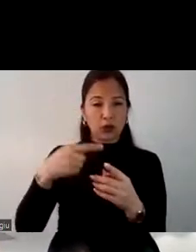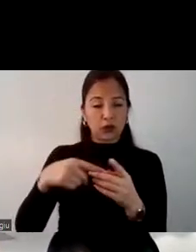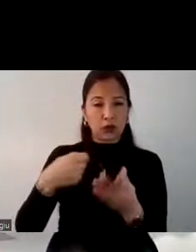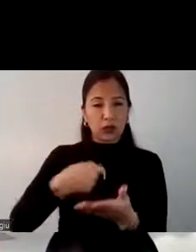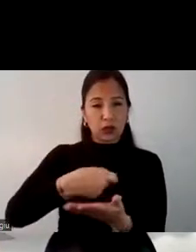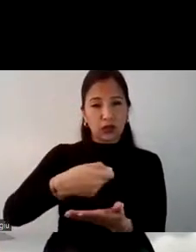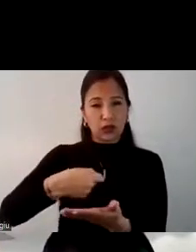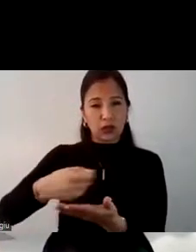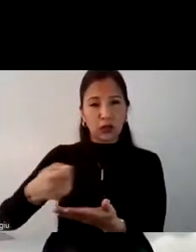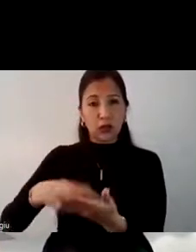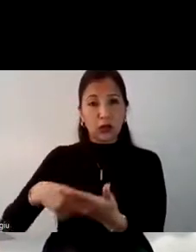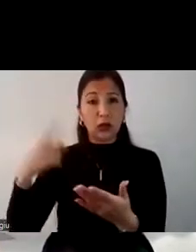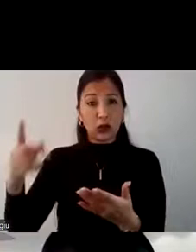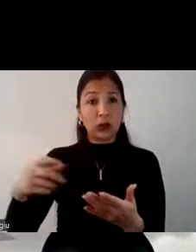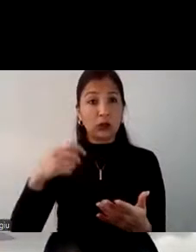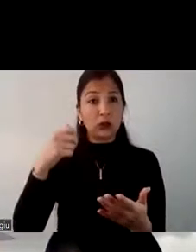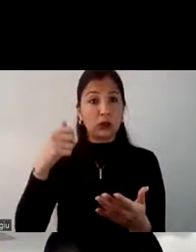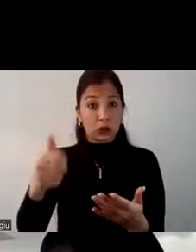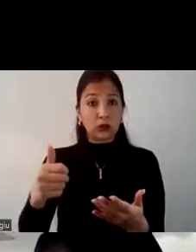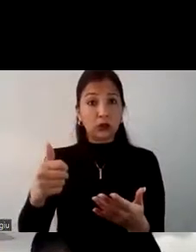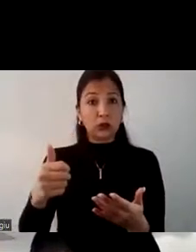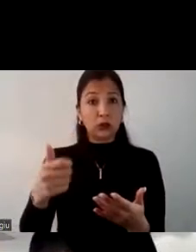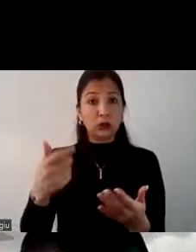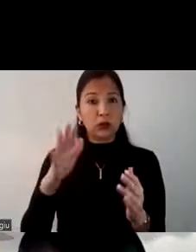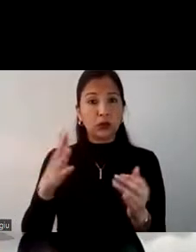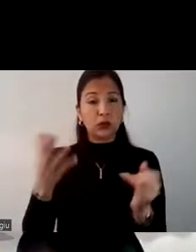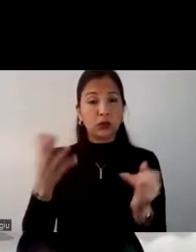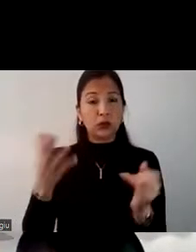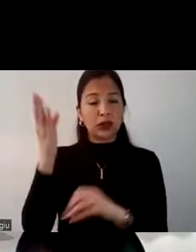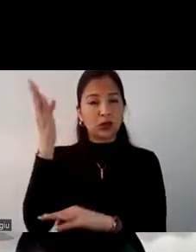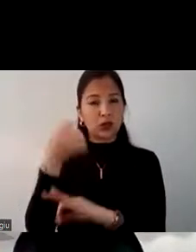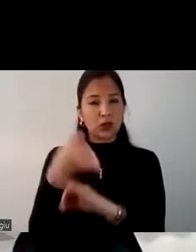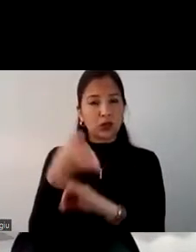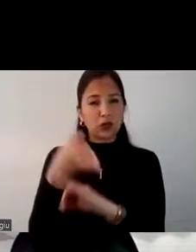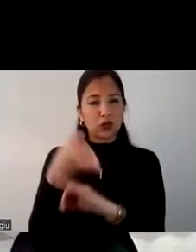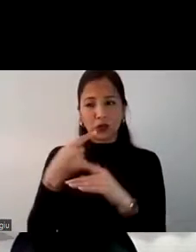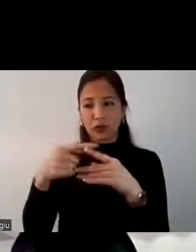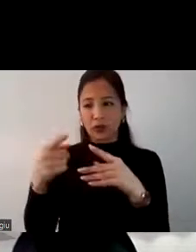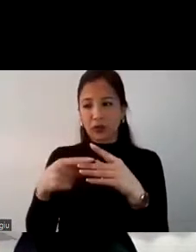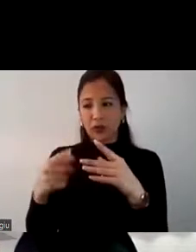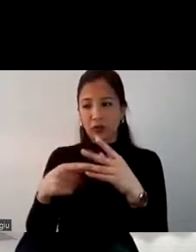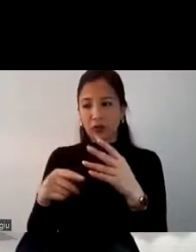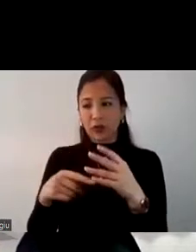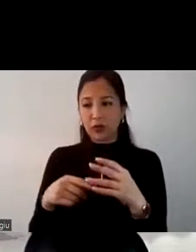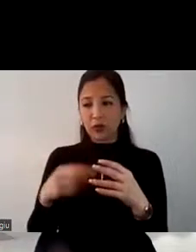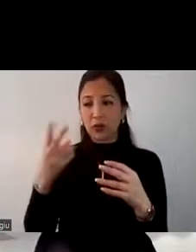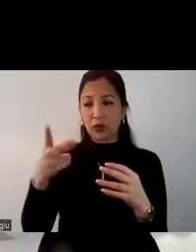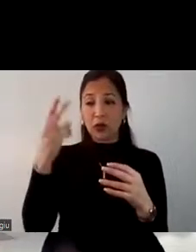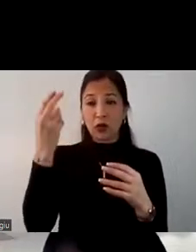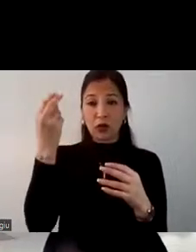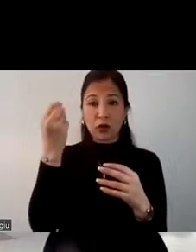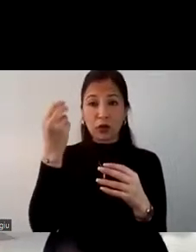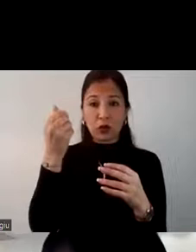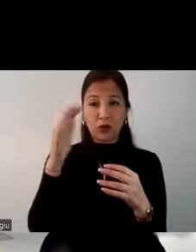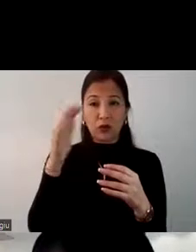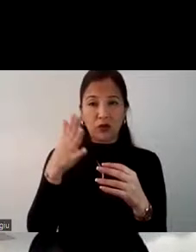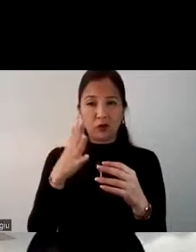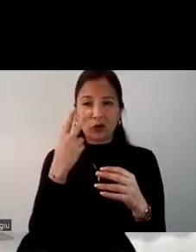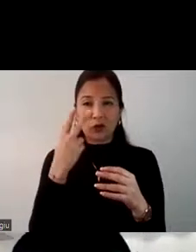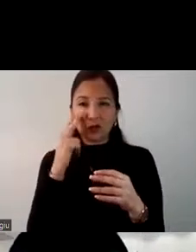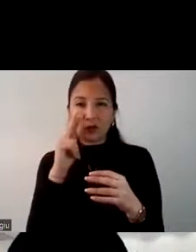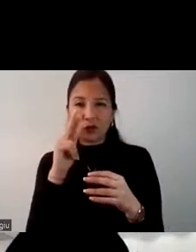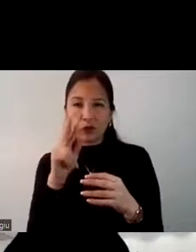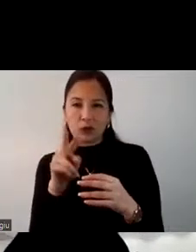efectivamente el total es 60%, pero si lo vemos desglosado por nivel socioeconómico, nos damos cuenta que